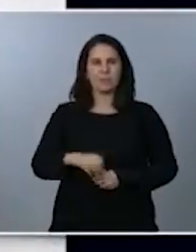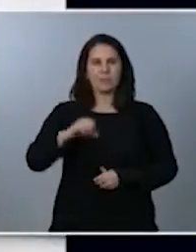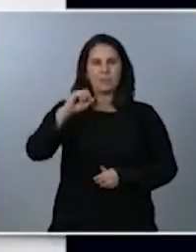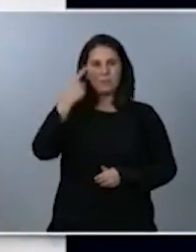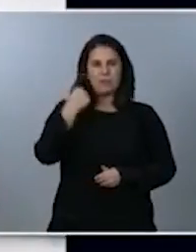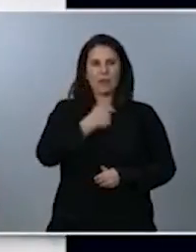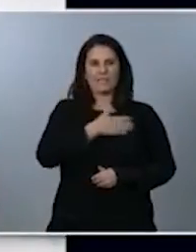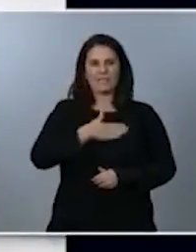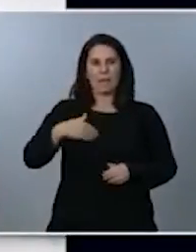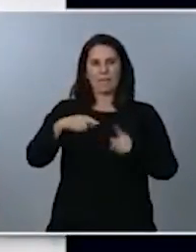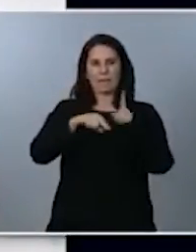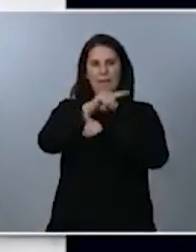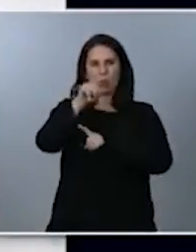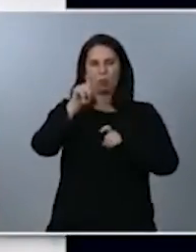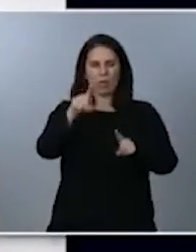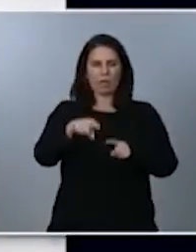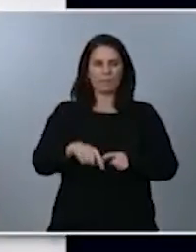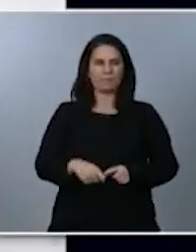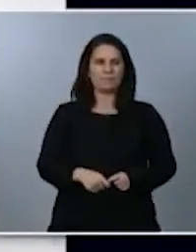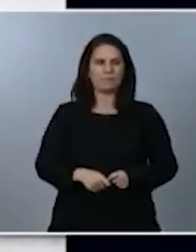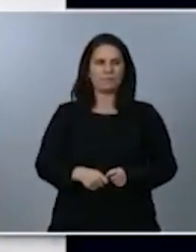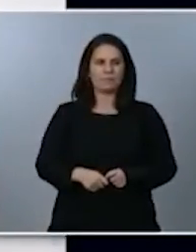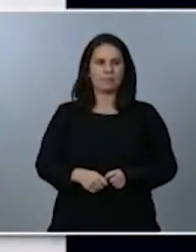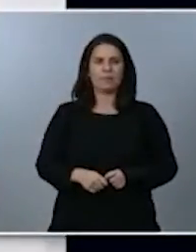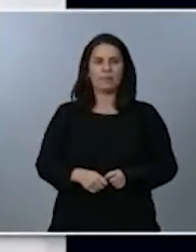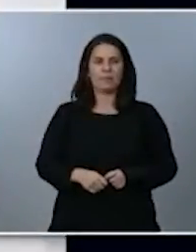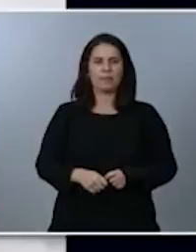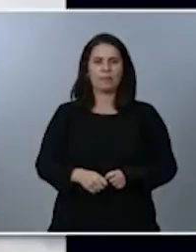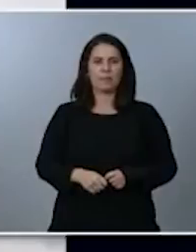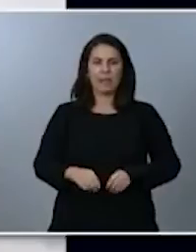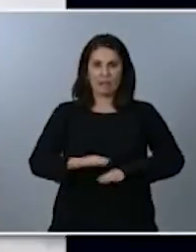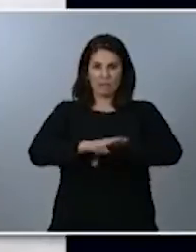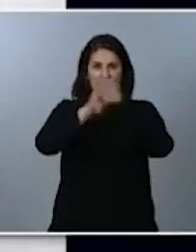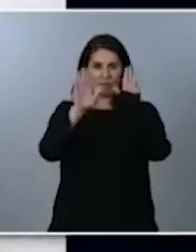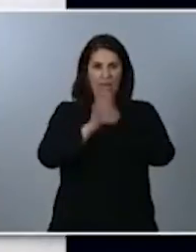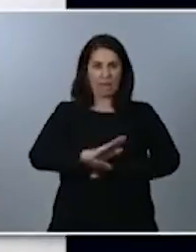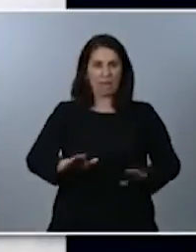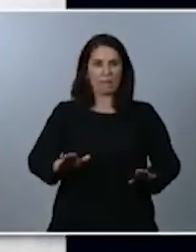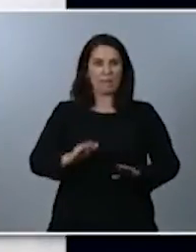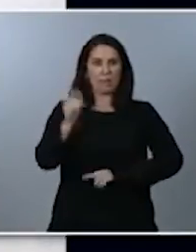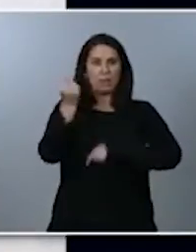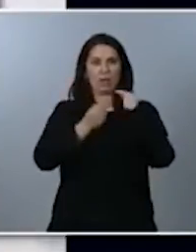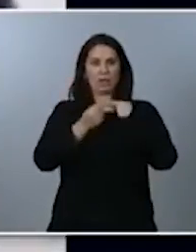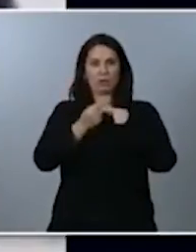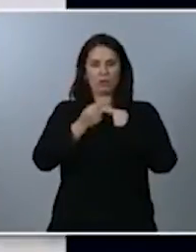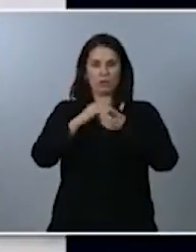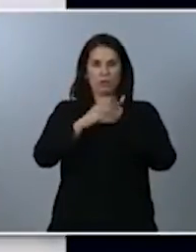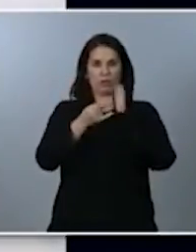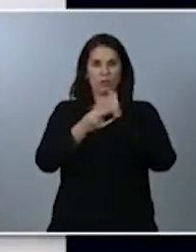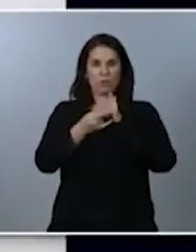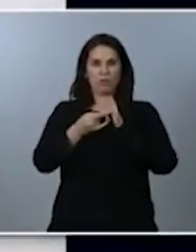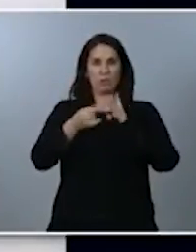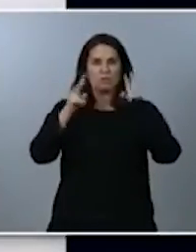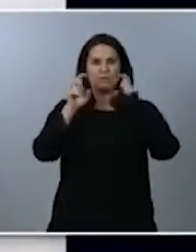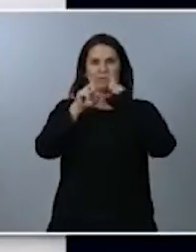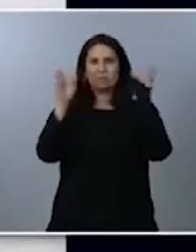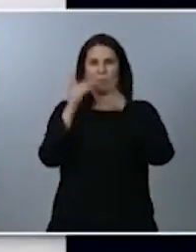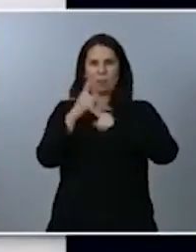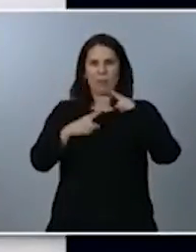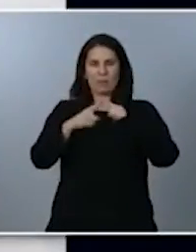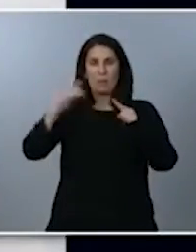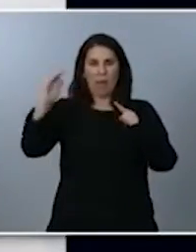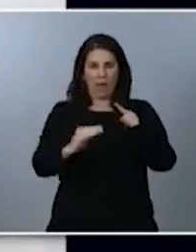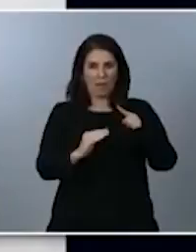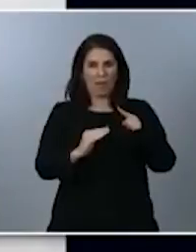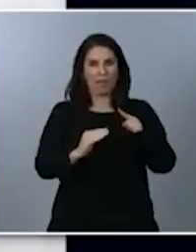preguntar si finalmente va a ir en el proyecto de presupuestos la bajada de sociedades a las pymes que iba en el proyecto de 2019.